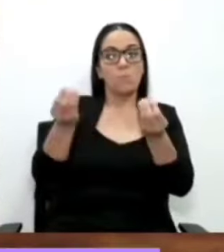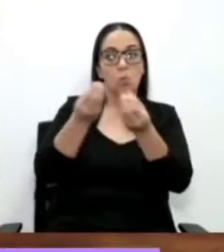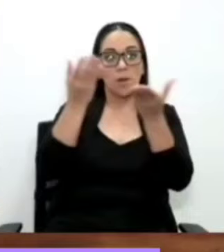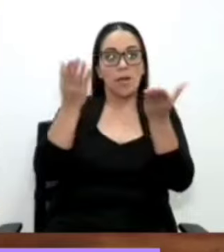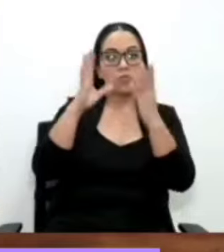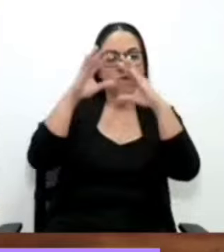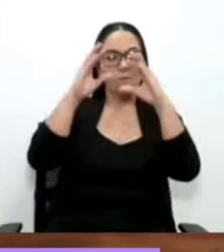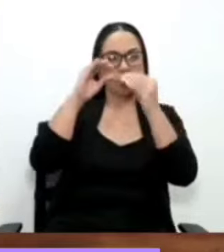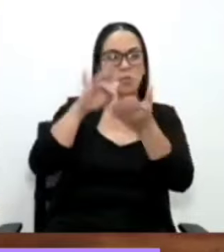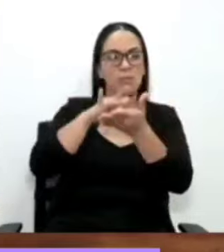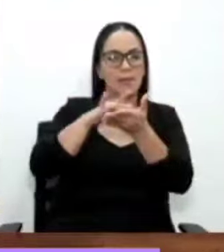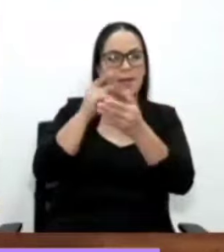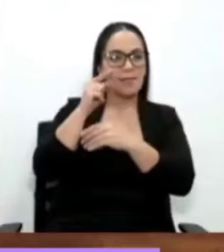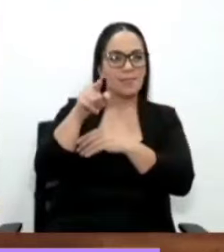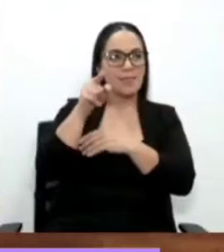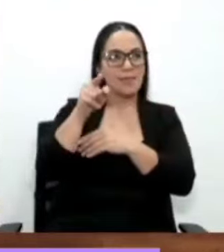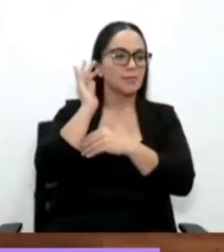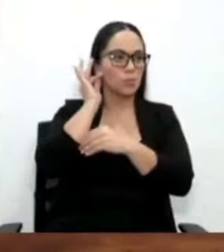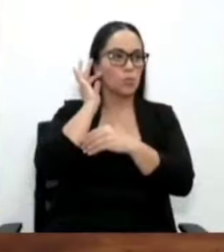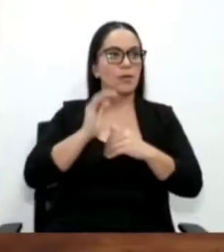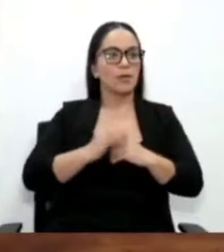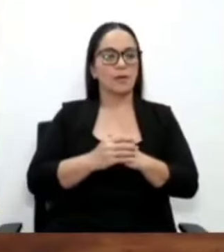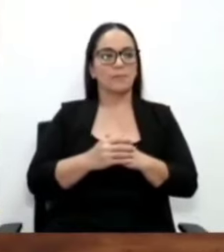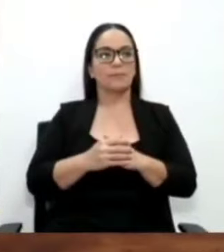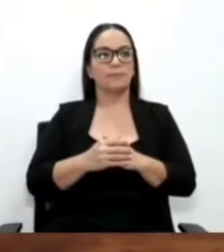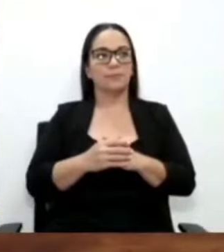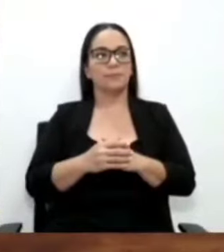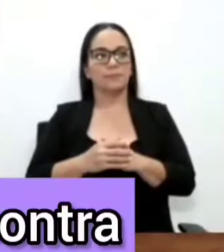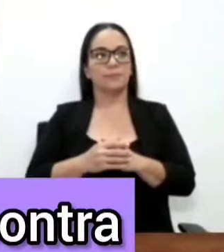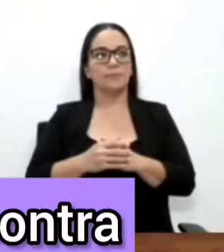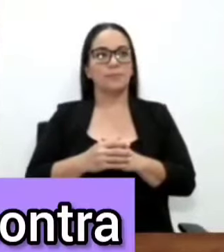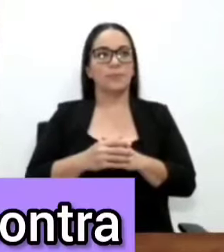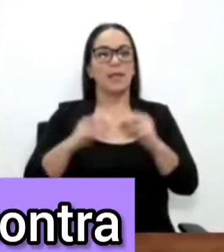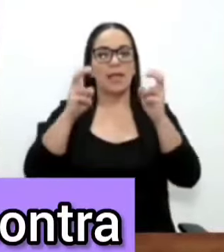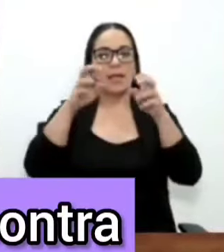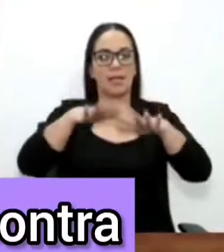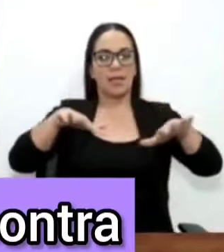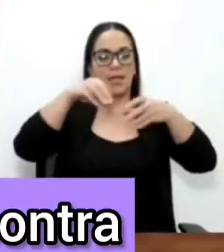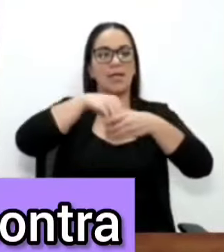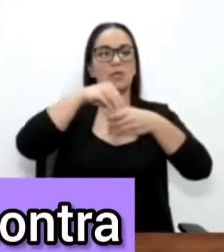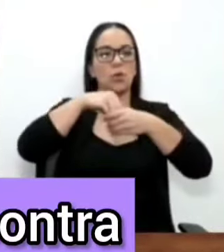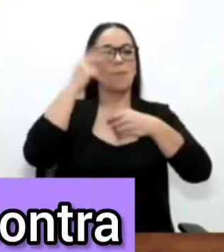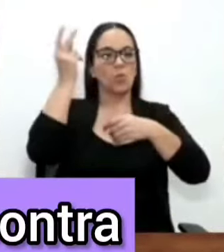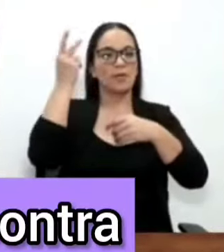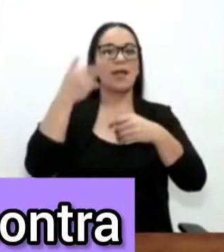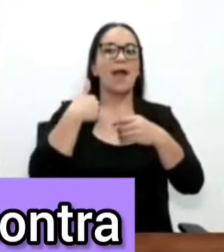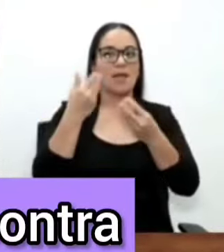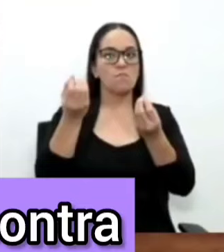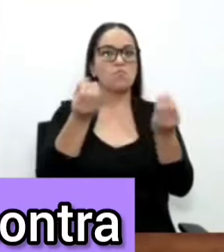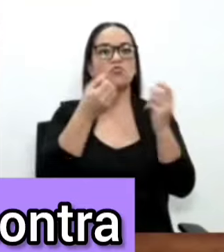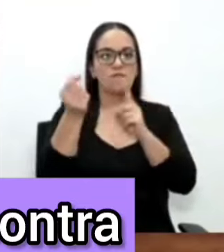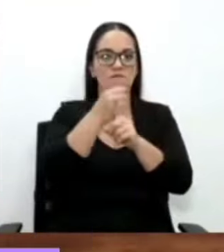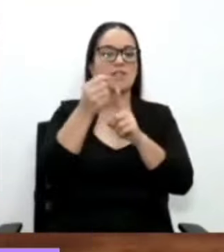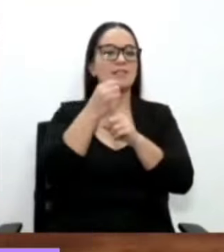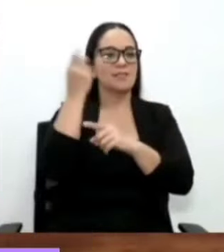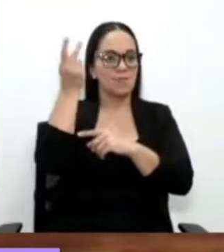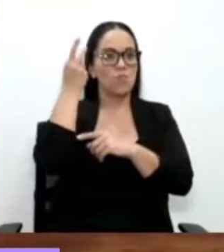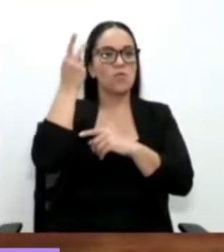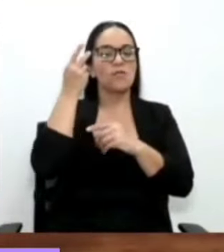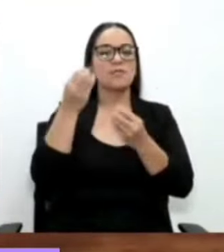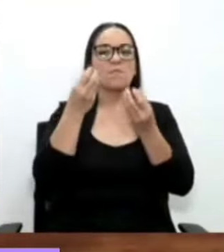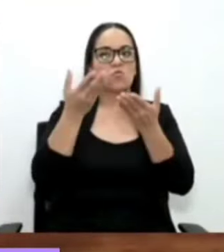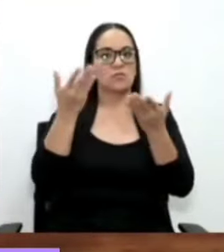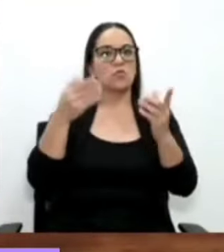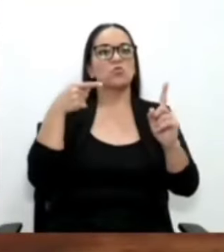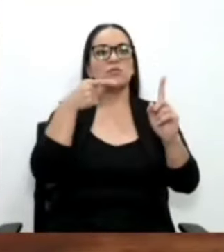claras evidencias de violencia de género en el ámbito político y de violencia política en general en contra de doña Pilar, que es una mujer